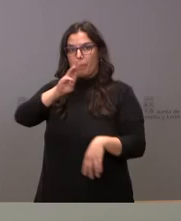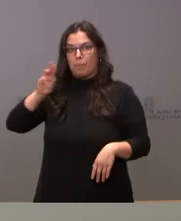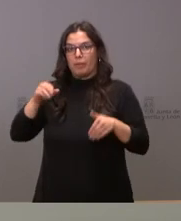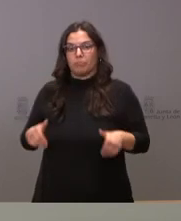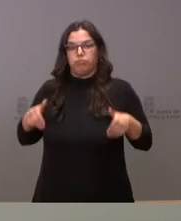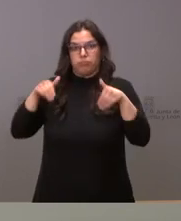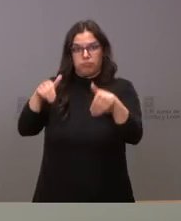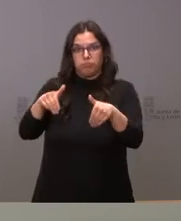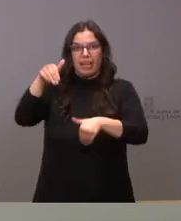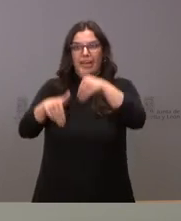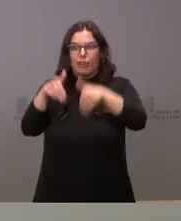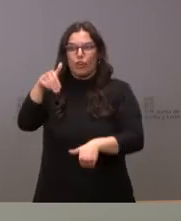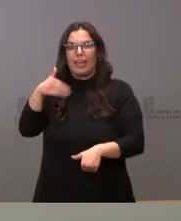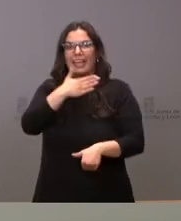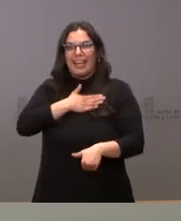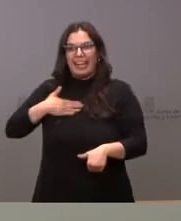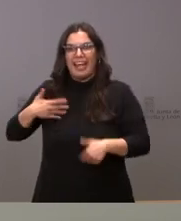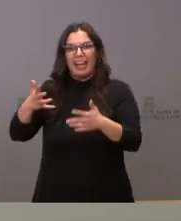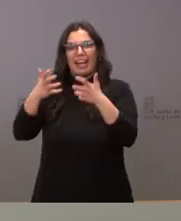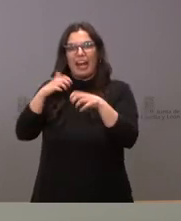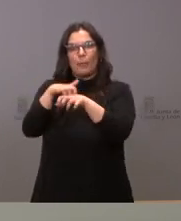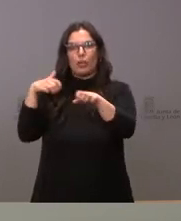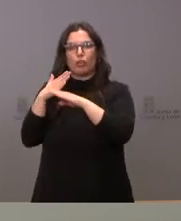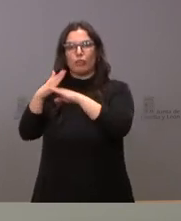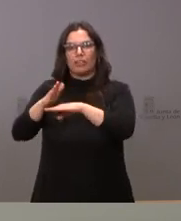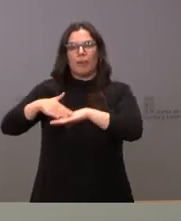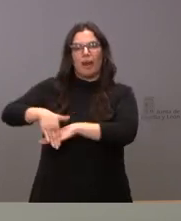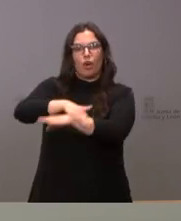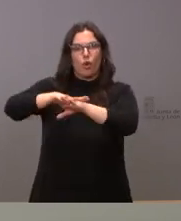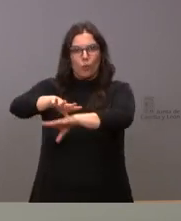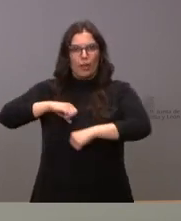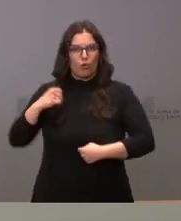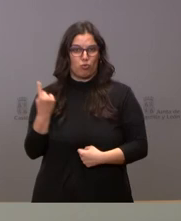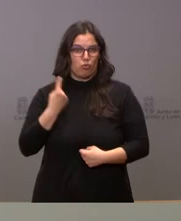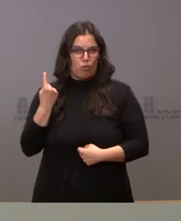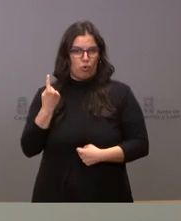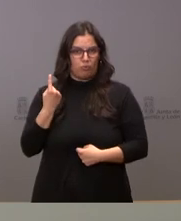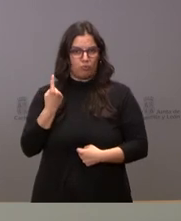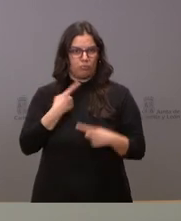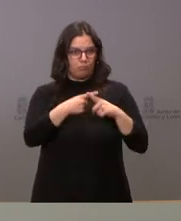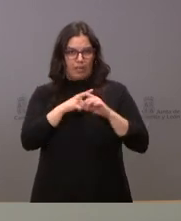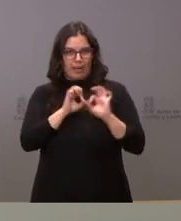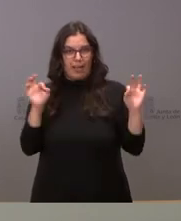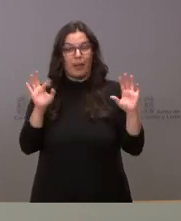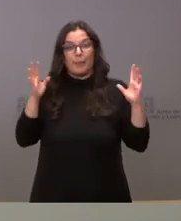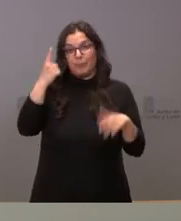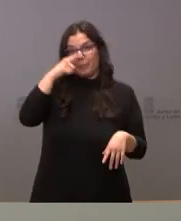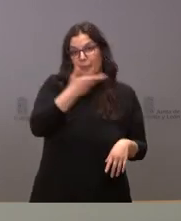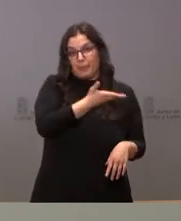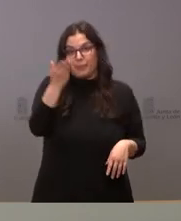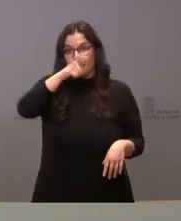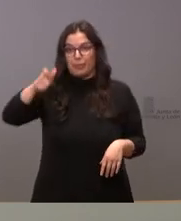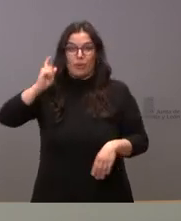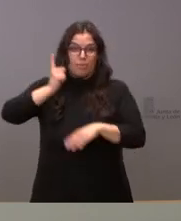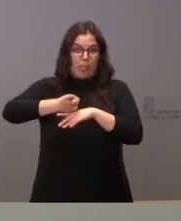pidiendo una mayoría suficiente para poder gobernar en solitario y saben ustedes que los ciudadanos que son los que